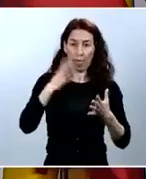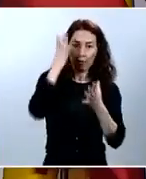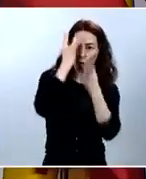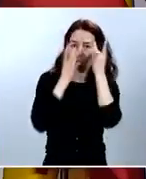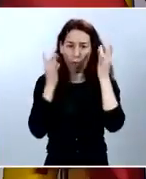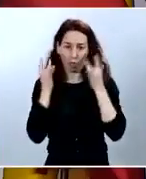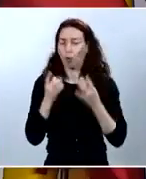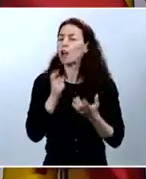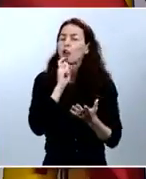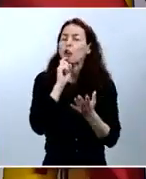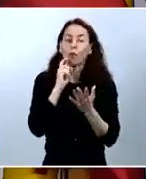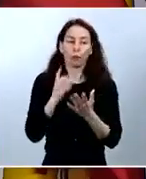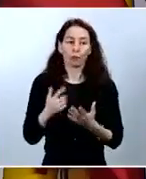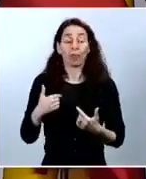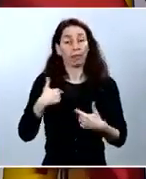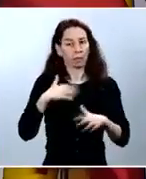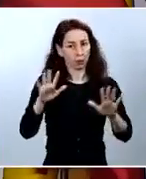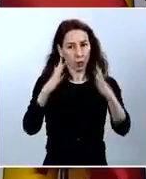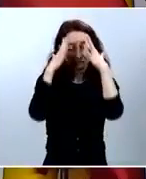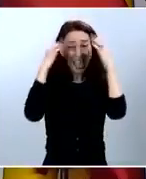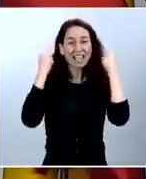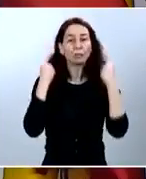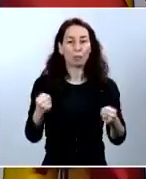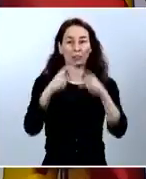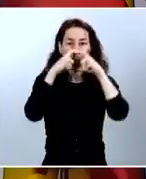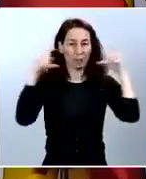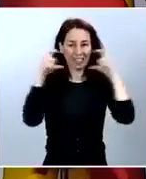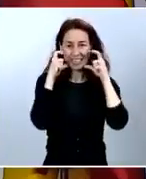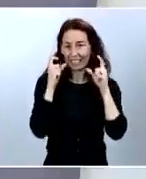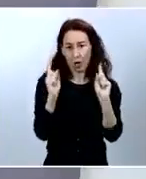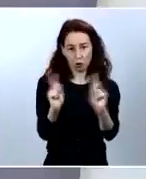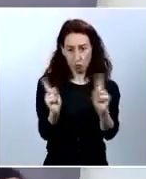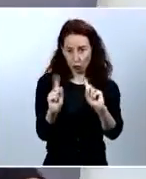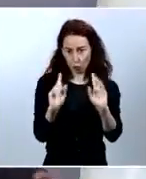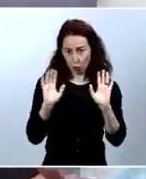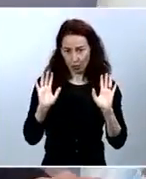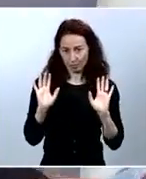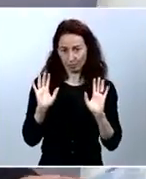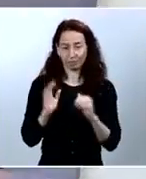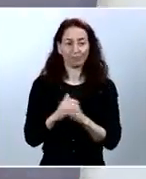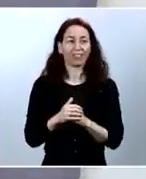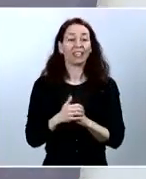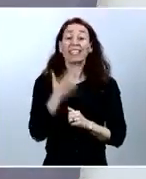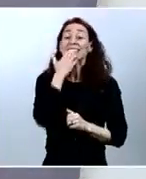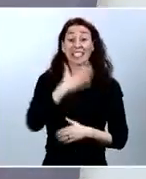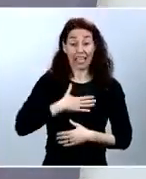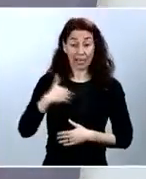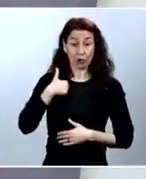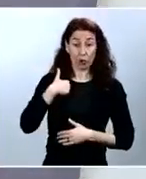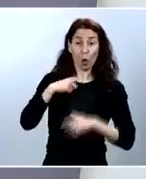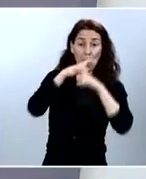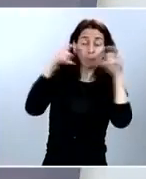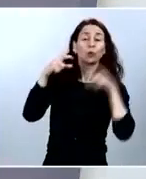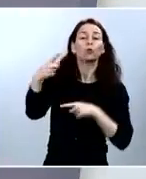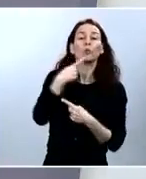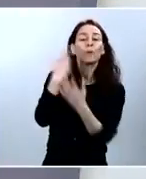Bueno, no soy un experto en colocación de mascarillas. Ni yo tampoco, si querés me la coloco yo y me dices. Perfecto. A ver, yo entiendo una